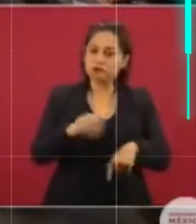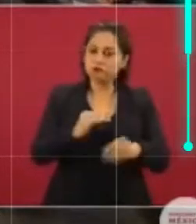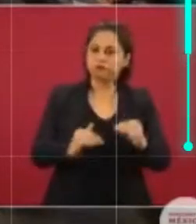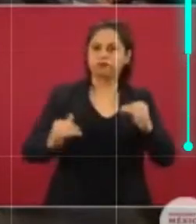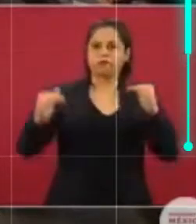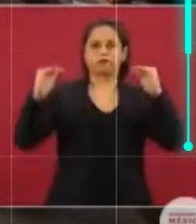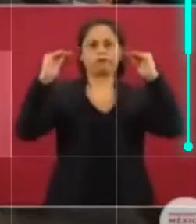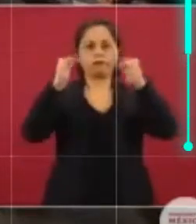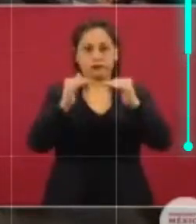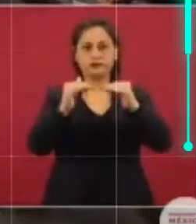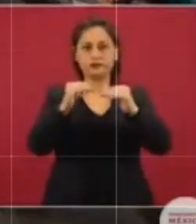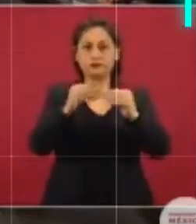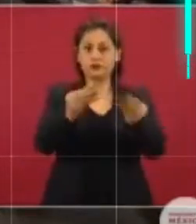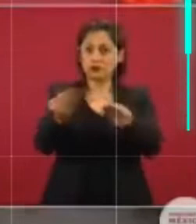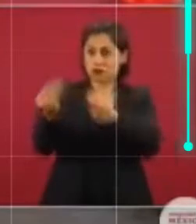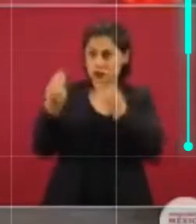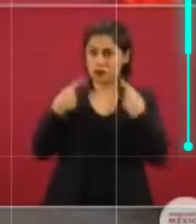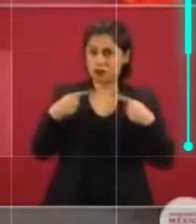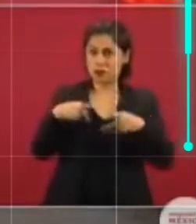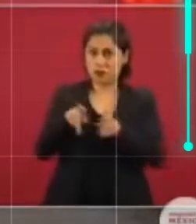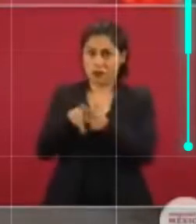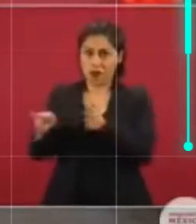el gobierno de la subcontratación?